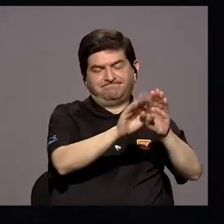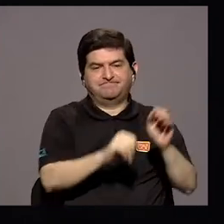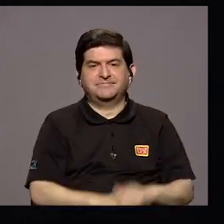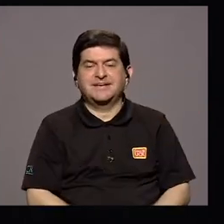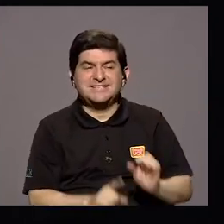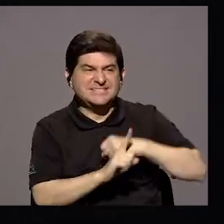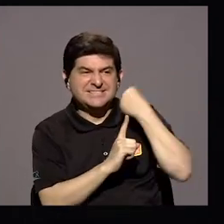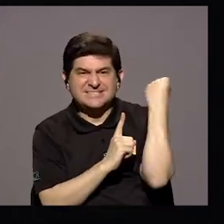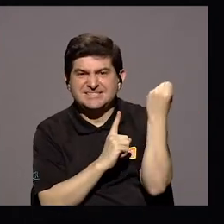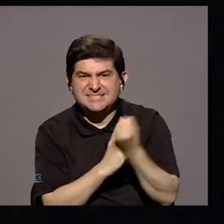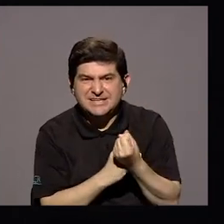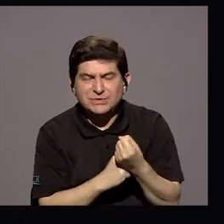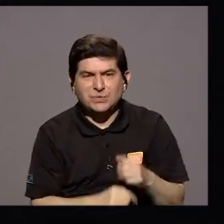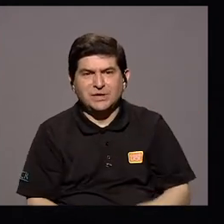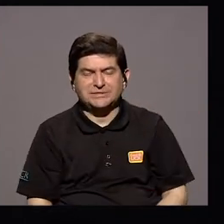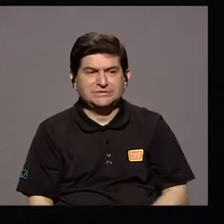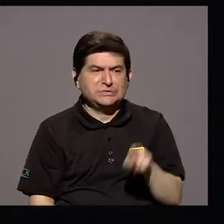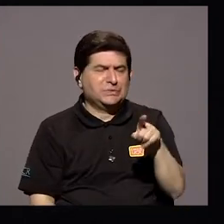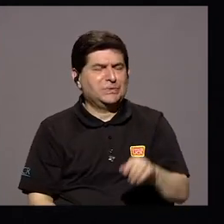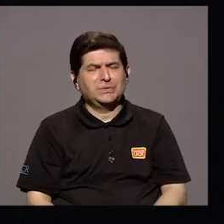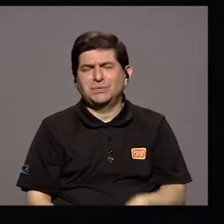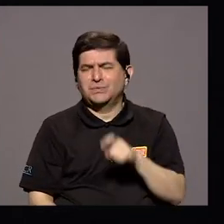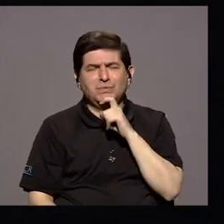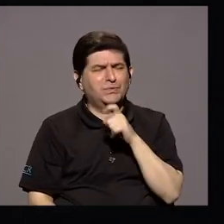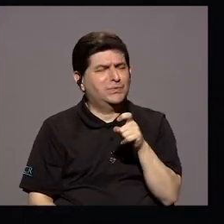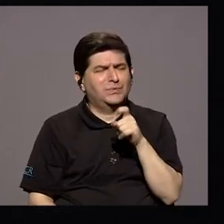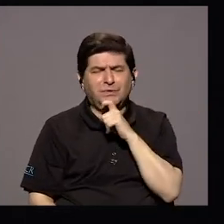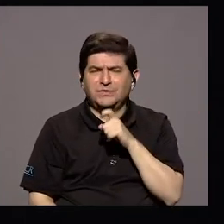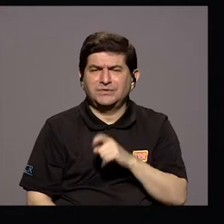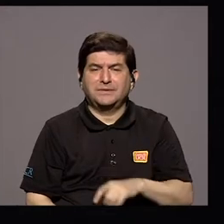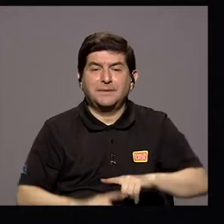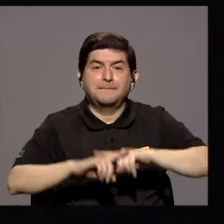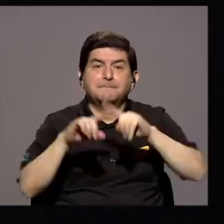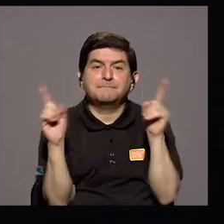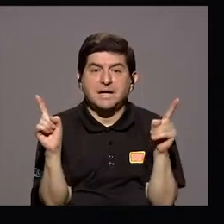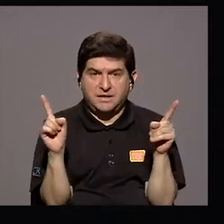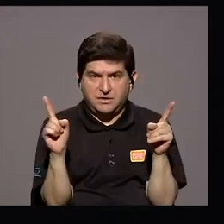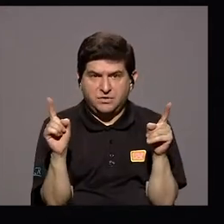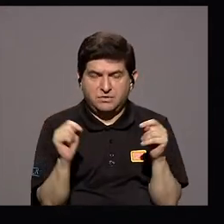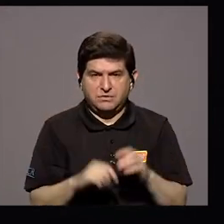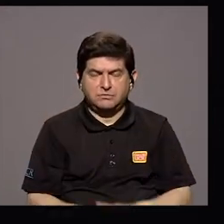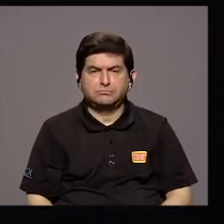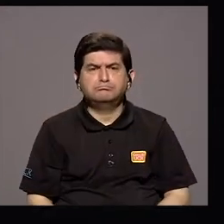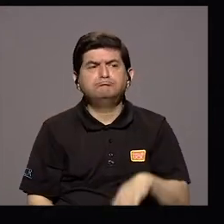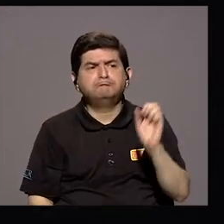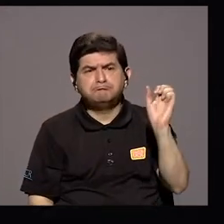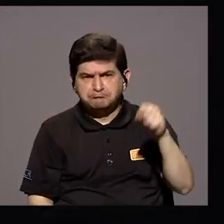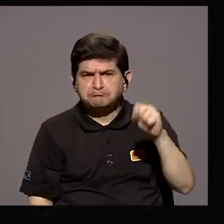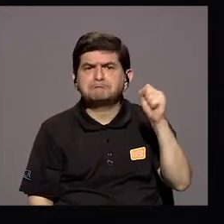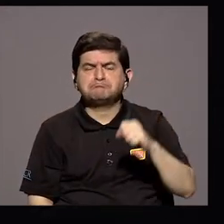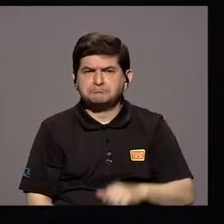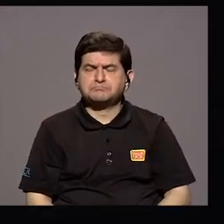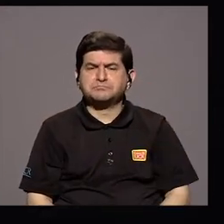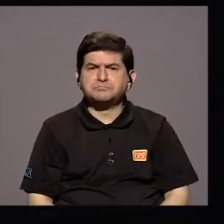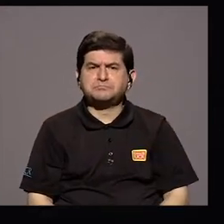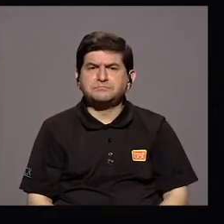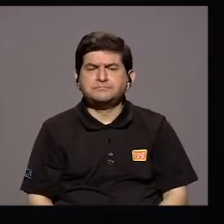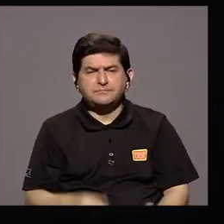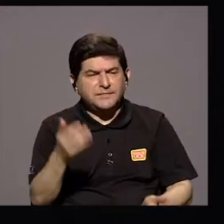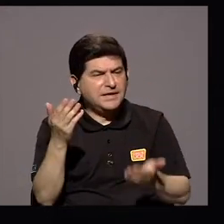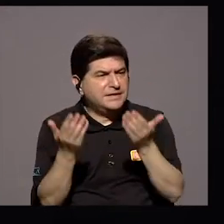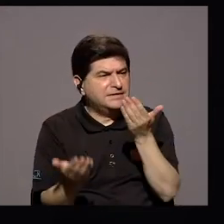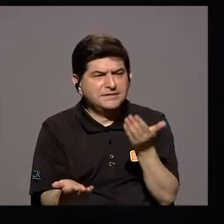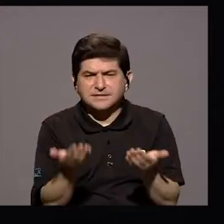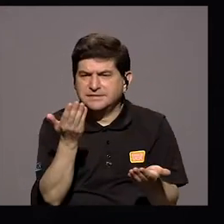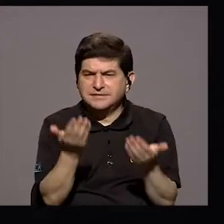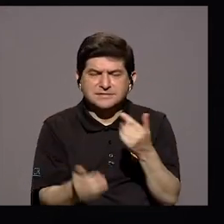la situación Ha sido dramática En ese sentido ¿No? Pero Este Si Habrá que